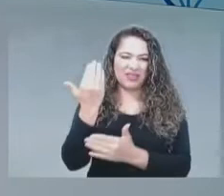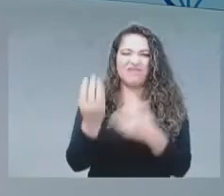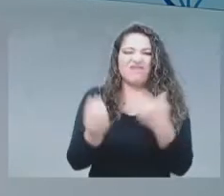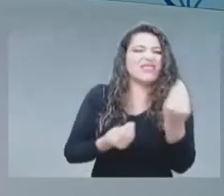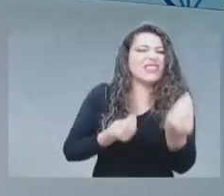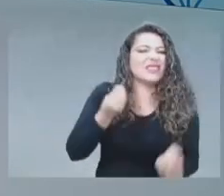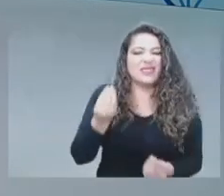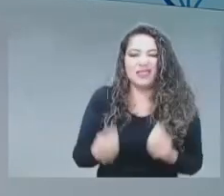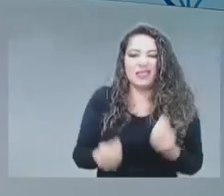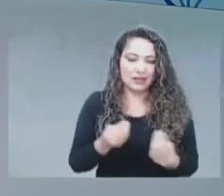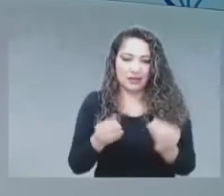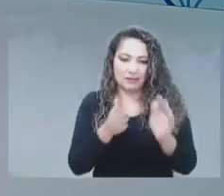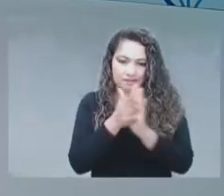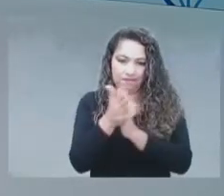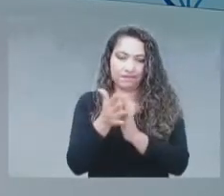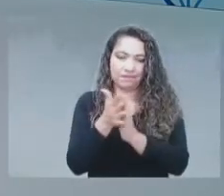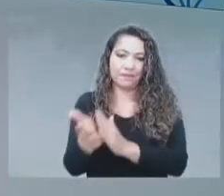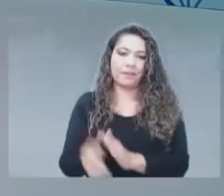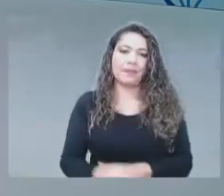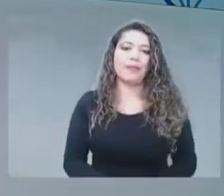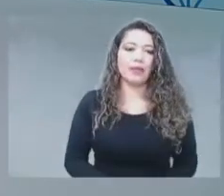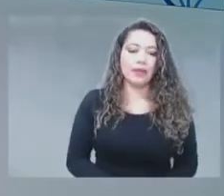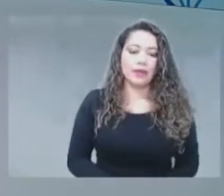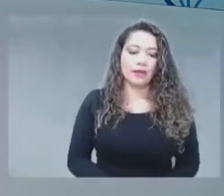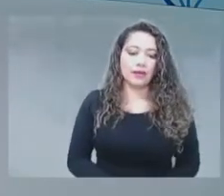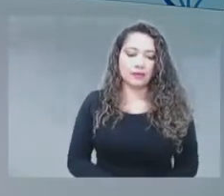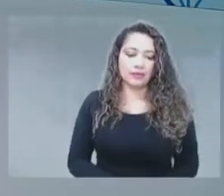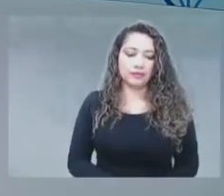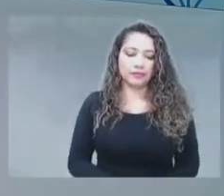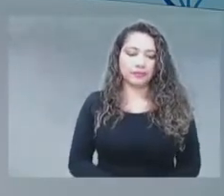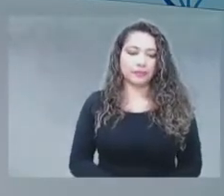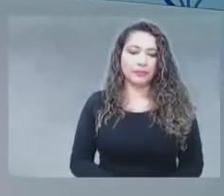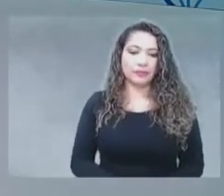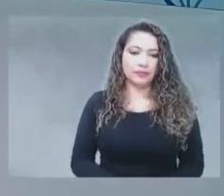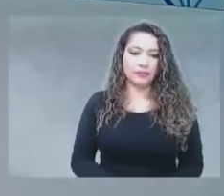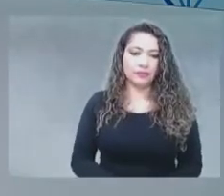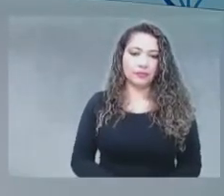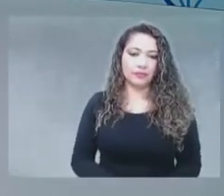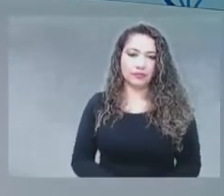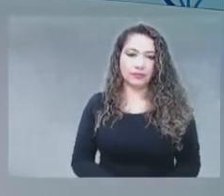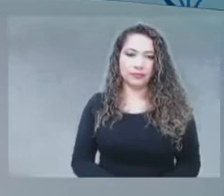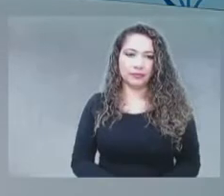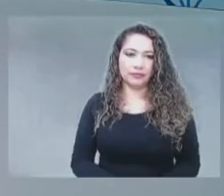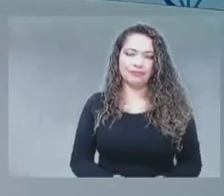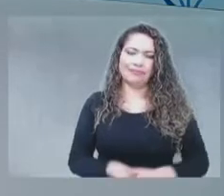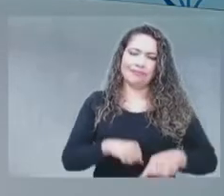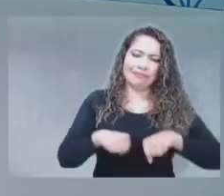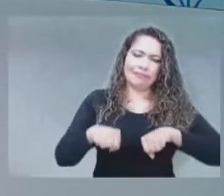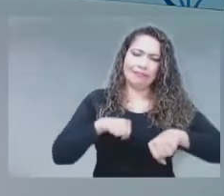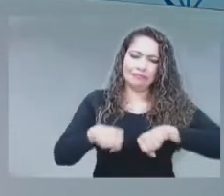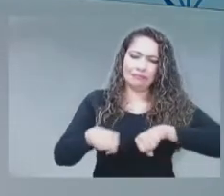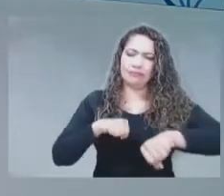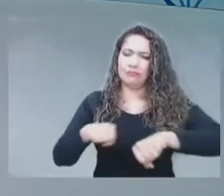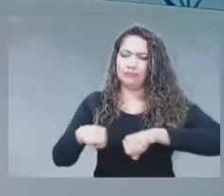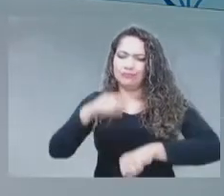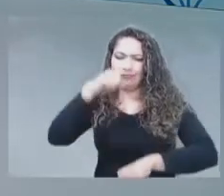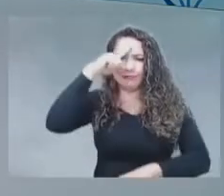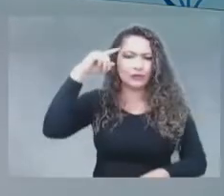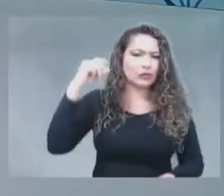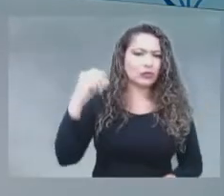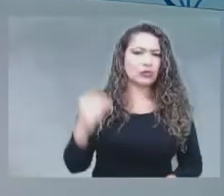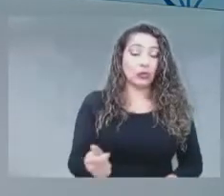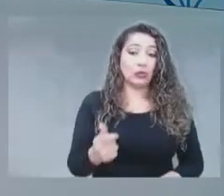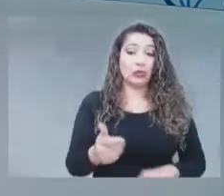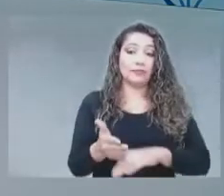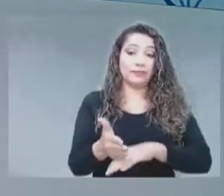En primer lugar, trabajamos arduamente. Durante el año pasado, trabajamos una propuesta de